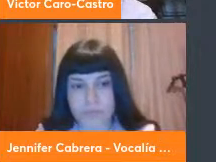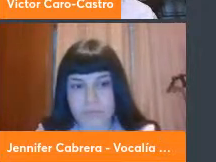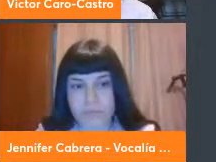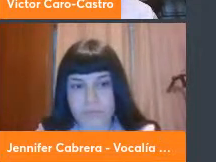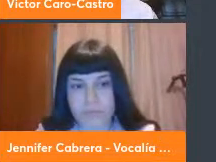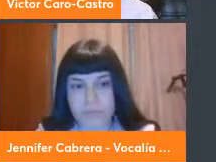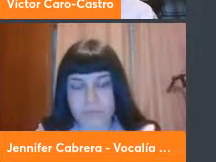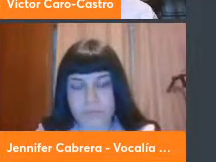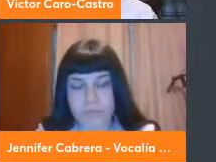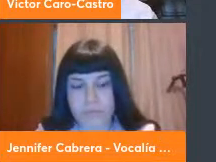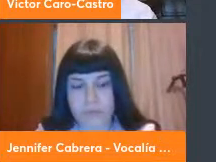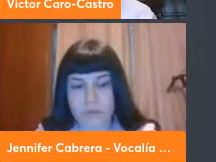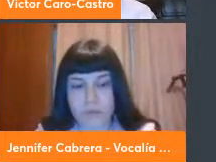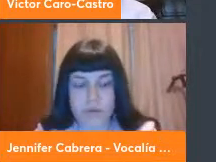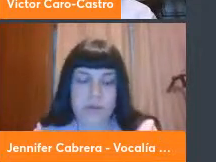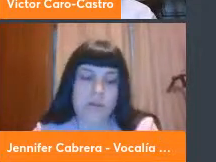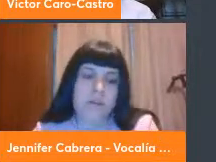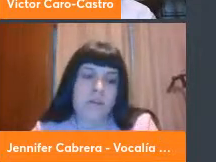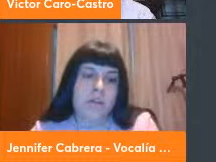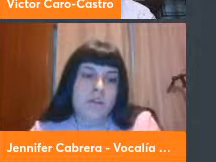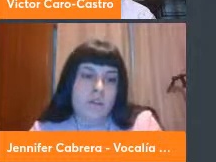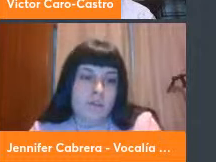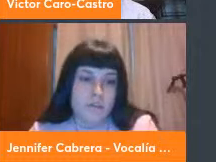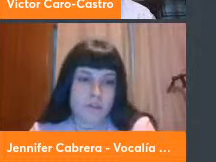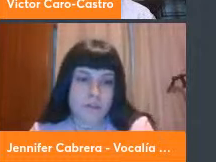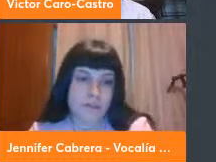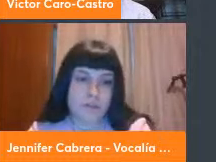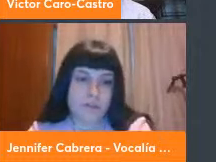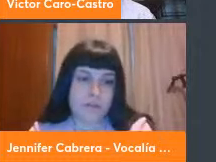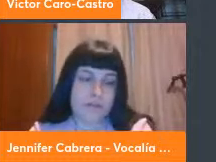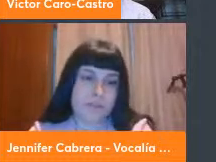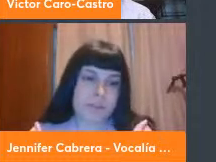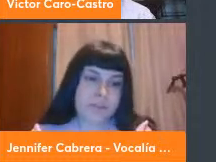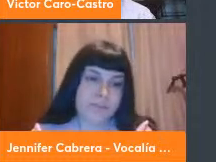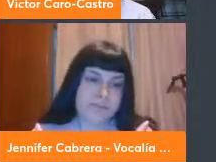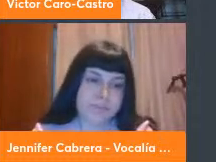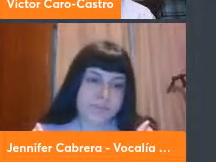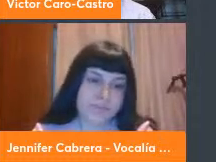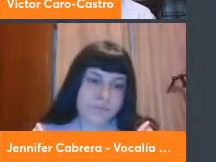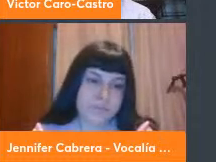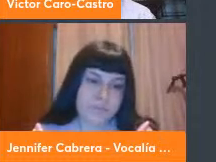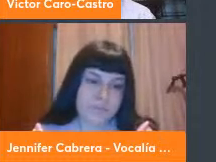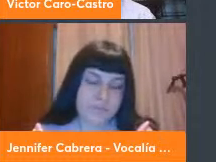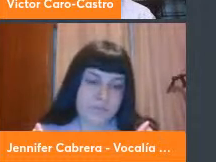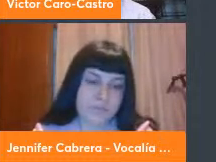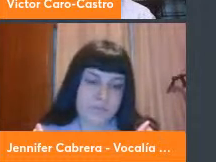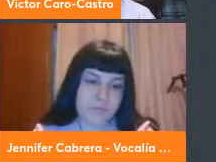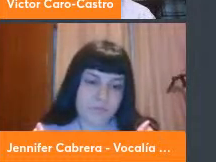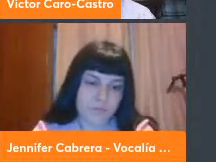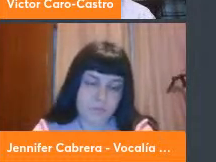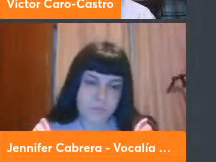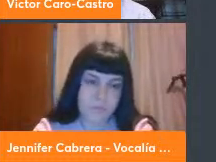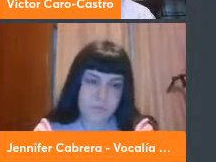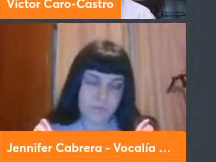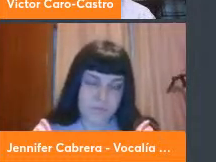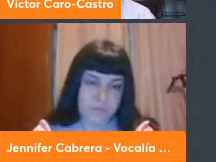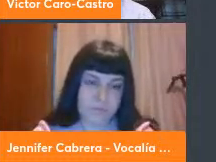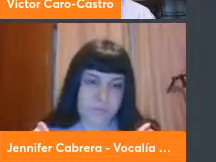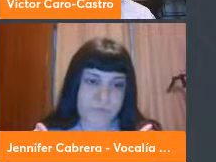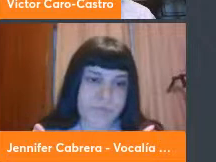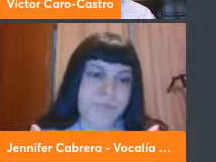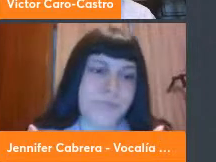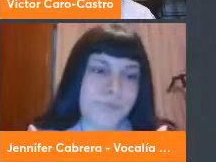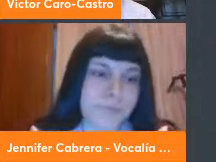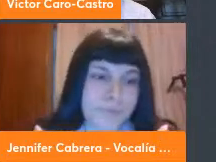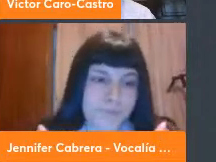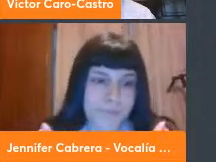devastador en algunos casos con los incendios erupciones aluviones inundaciones y crisis hídrica en el caso de